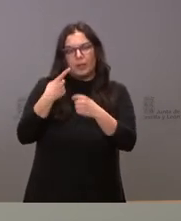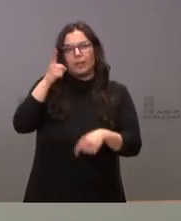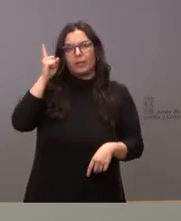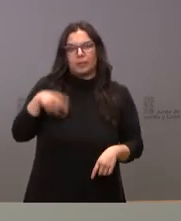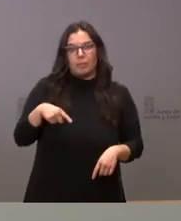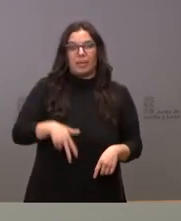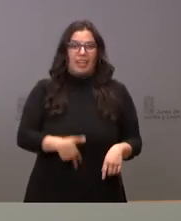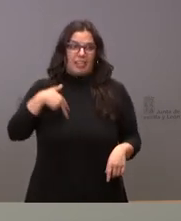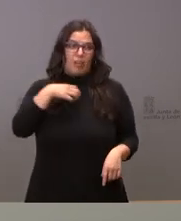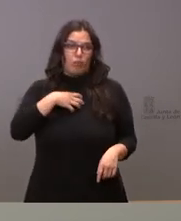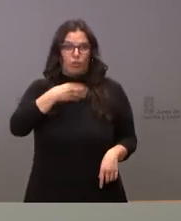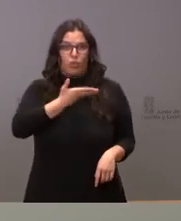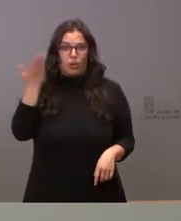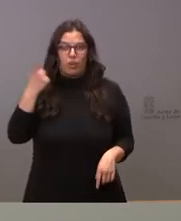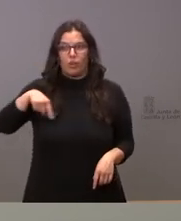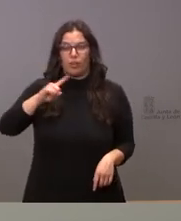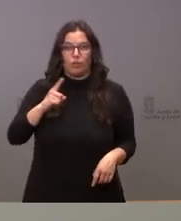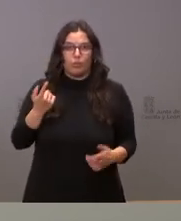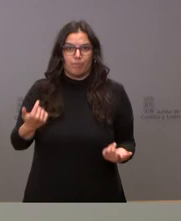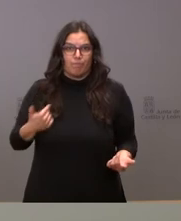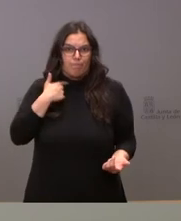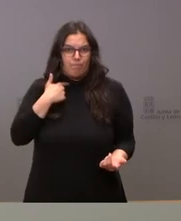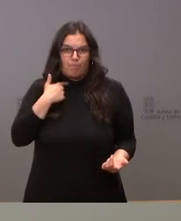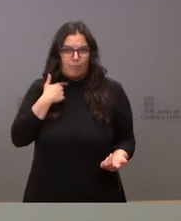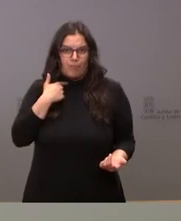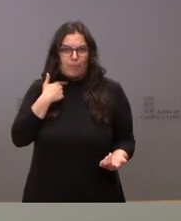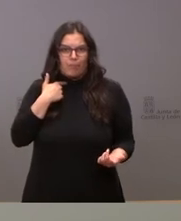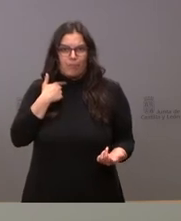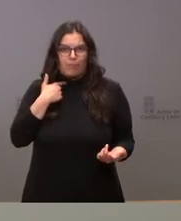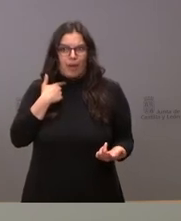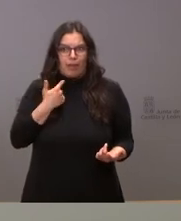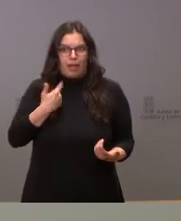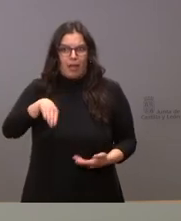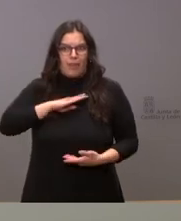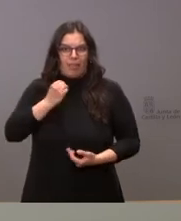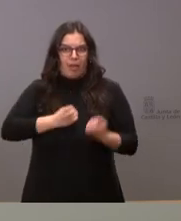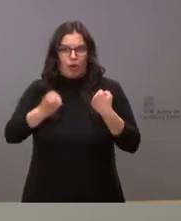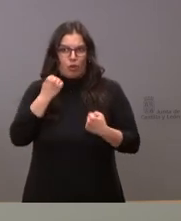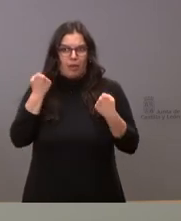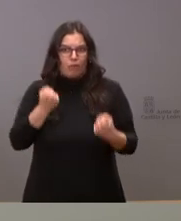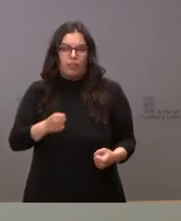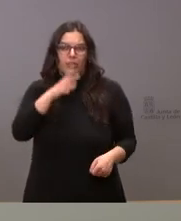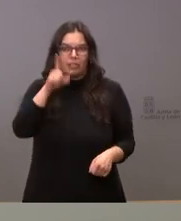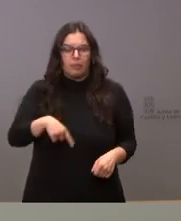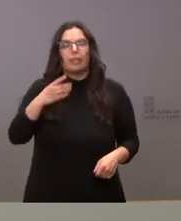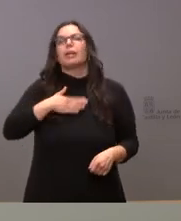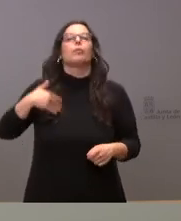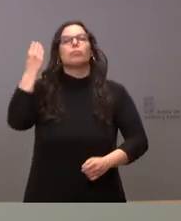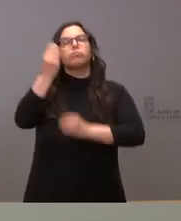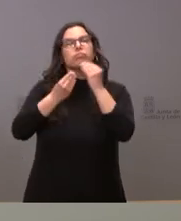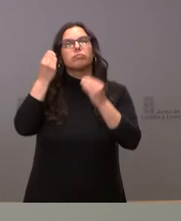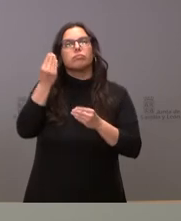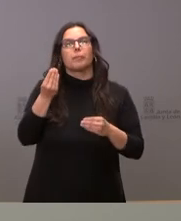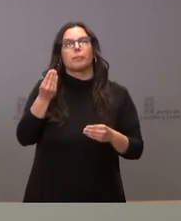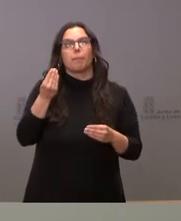conjunto de los empleados públicos que están perdiendo de forma muy importante su poder adquisitivo y también queremos reflexionar con ellos en las competencias